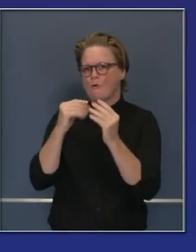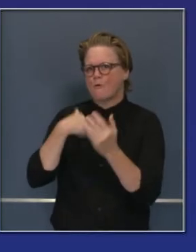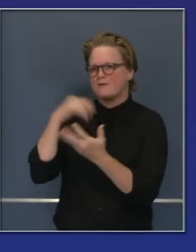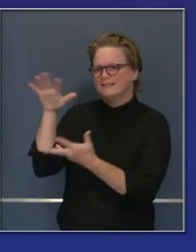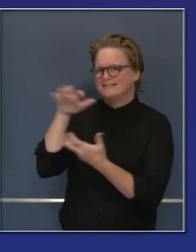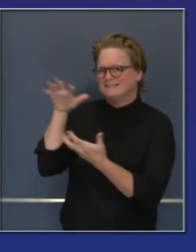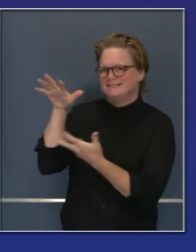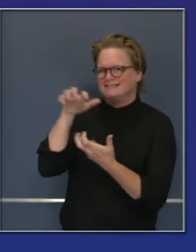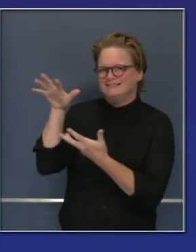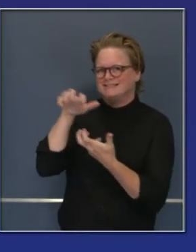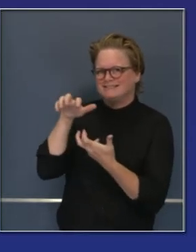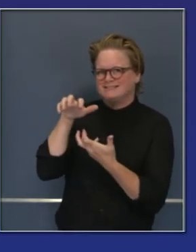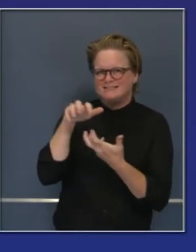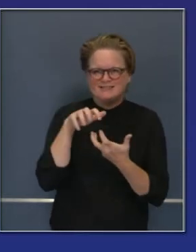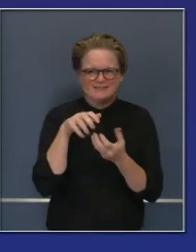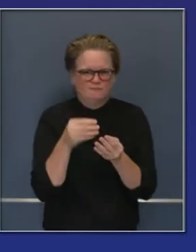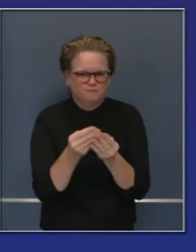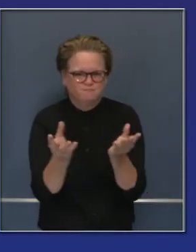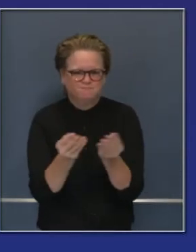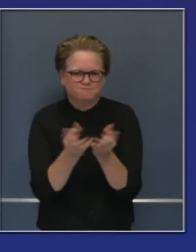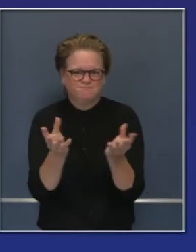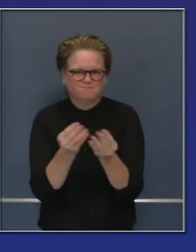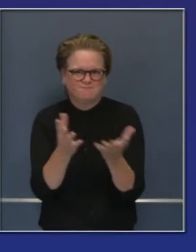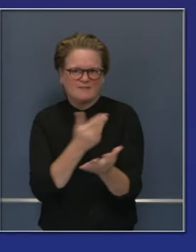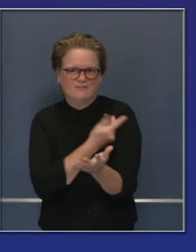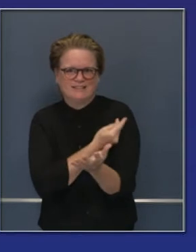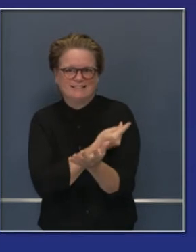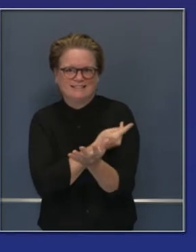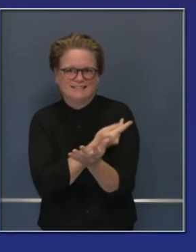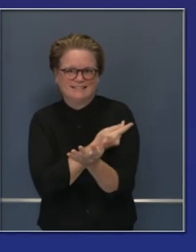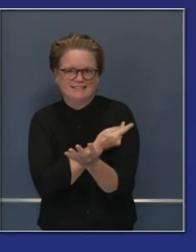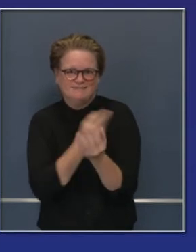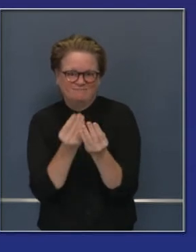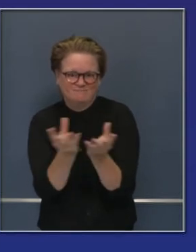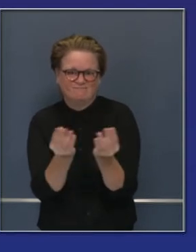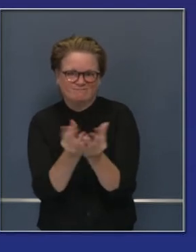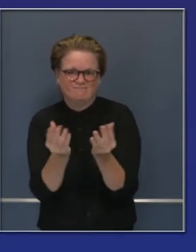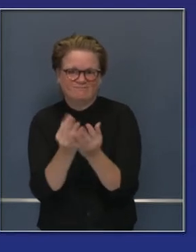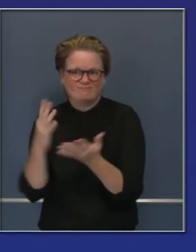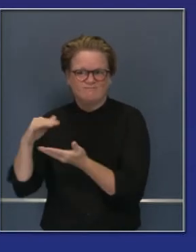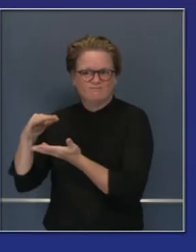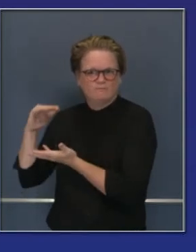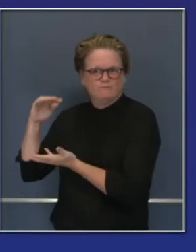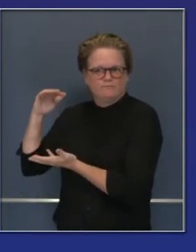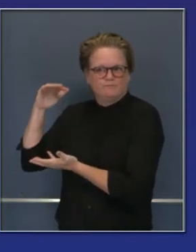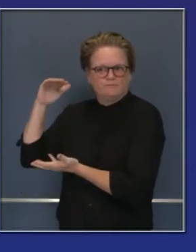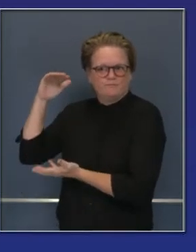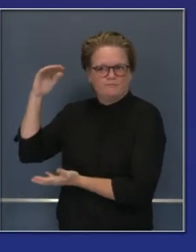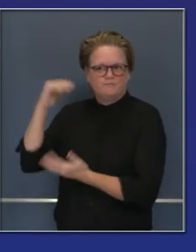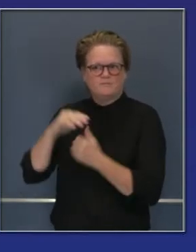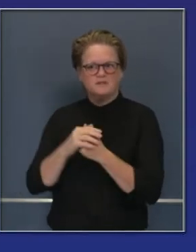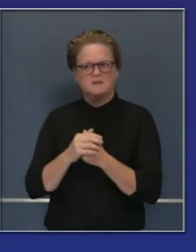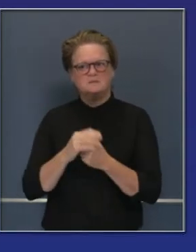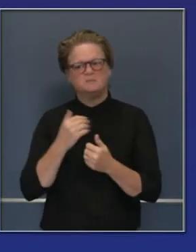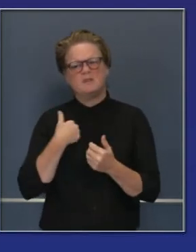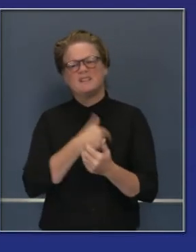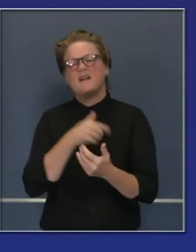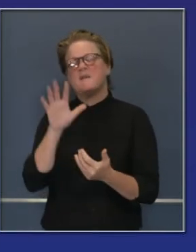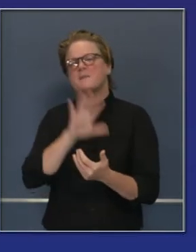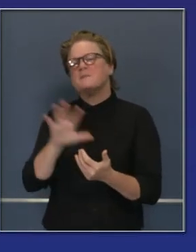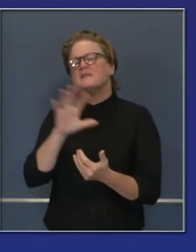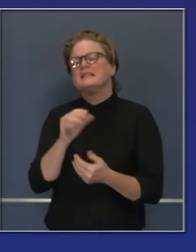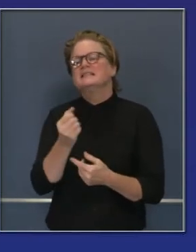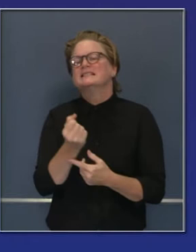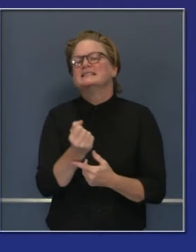bien organizada. 25 millones de americanos que probablemente recibirán la vacuna hacia finales de diciembre. Y estos